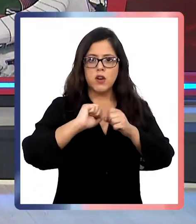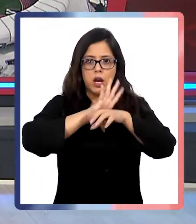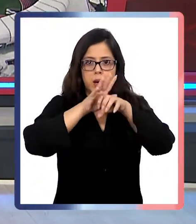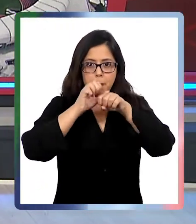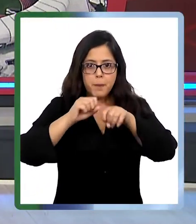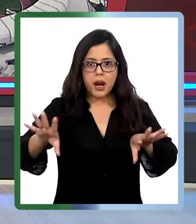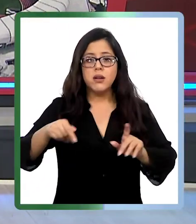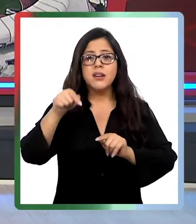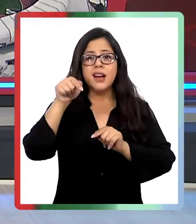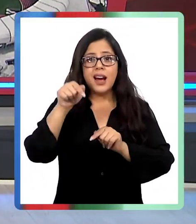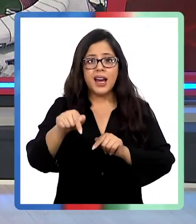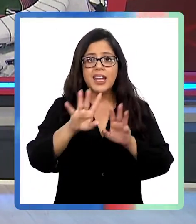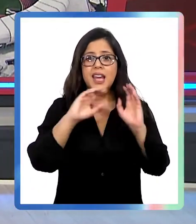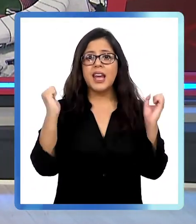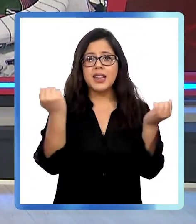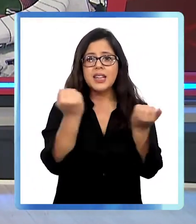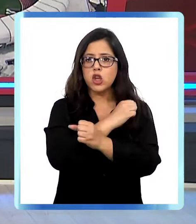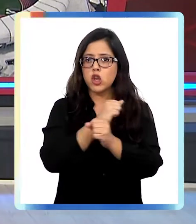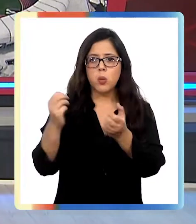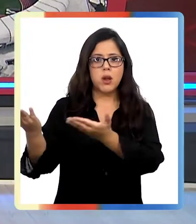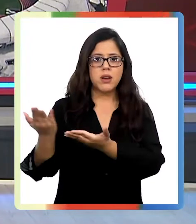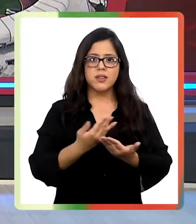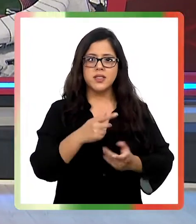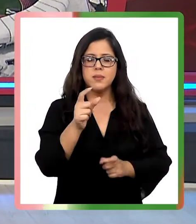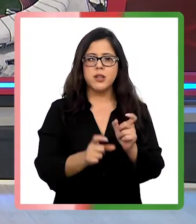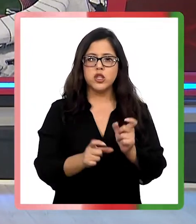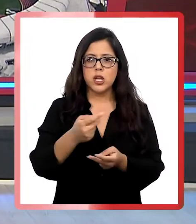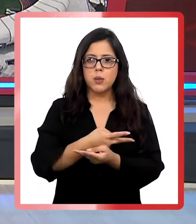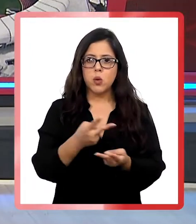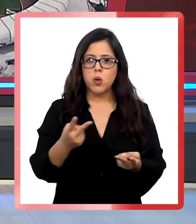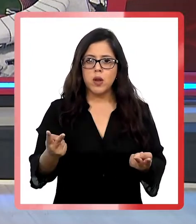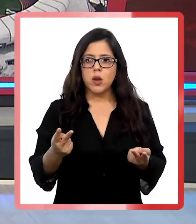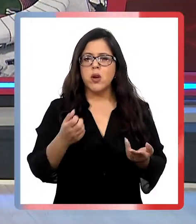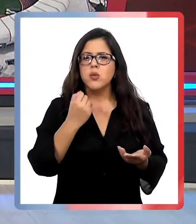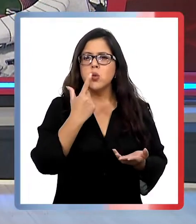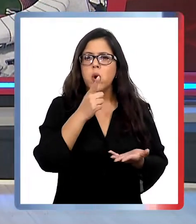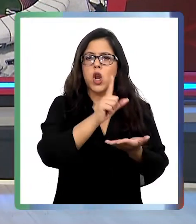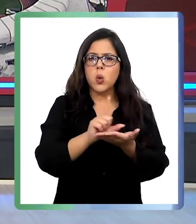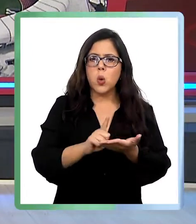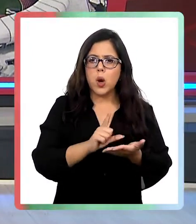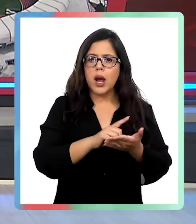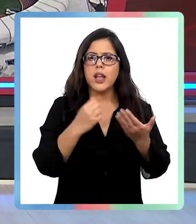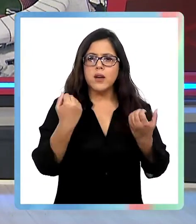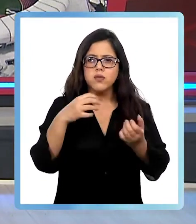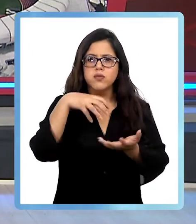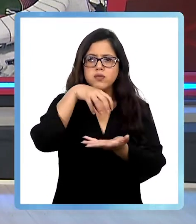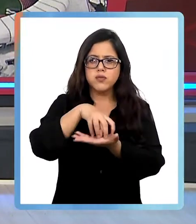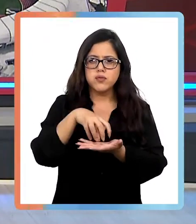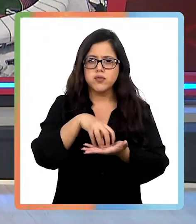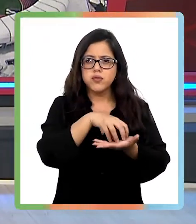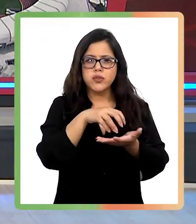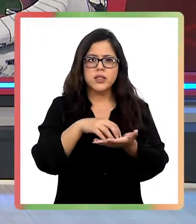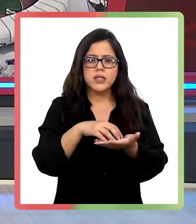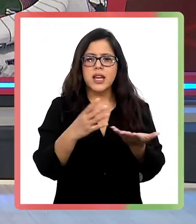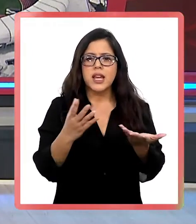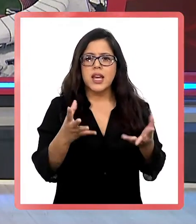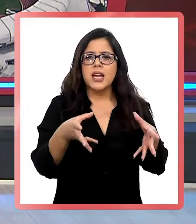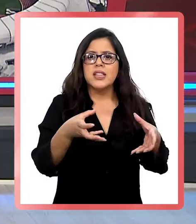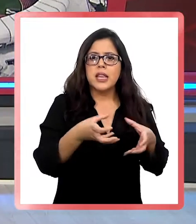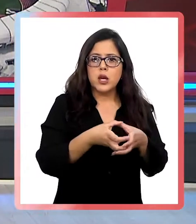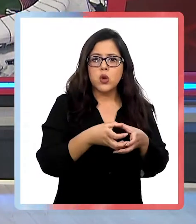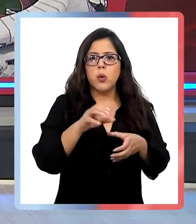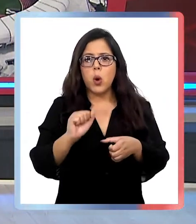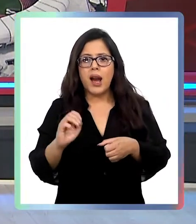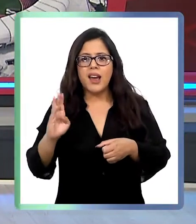En esta fase los estadios no pueden recibir público. ¿Cuáles son los recintos deportivos que serán sedes de los partidos de Primera A y B